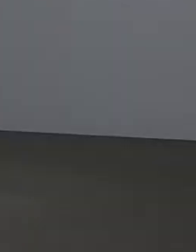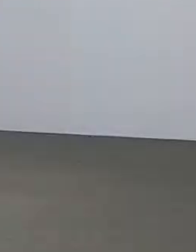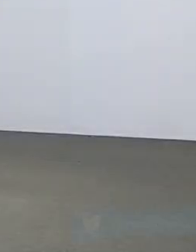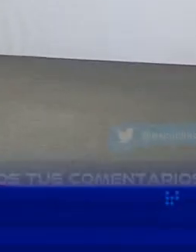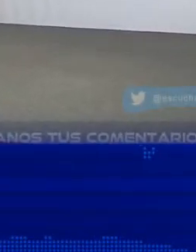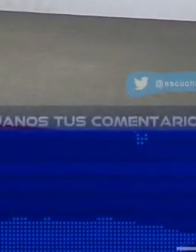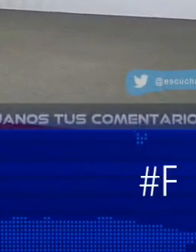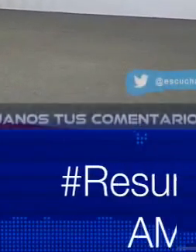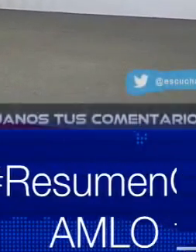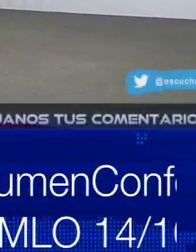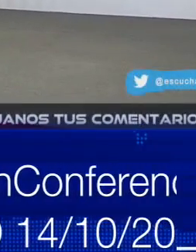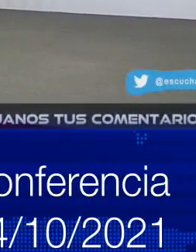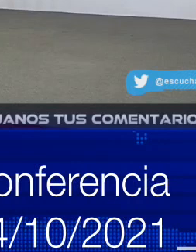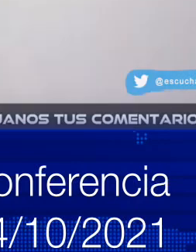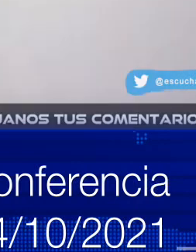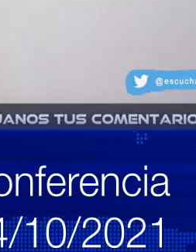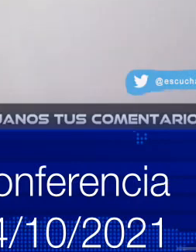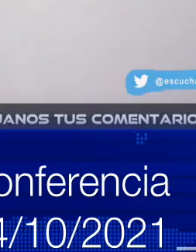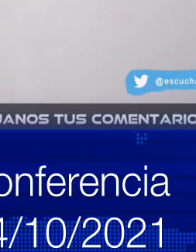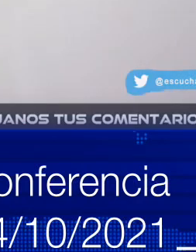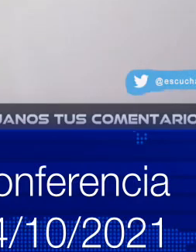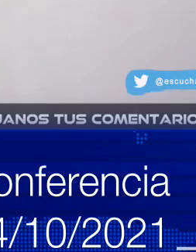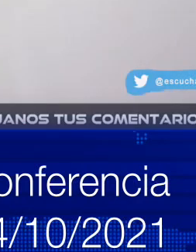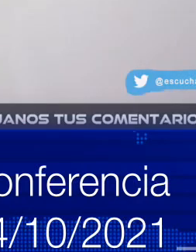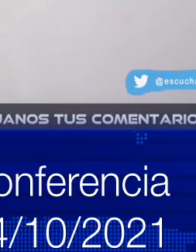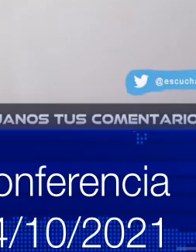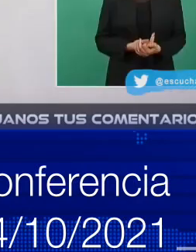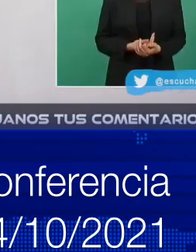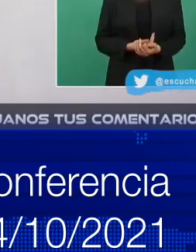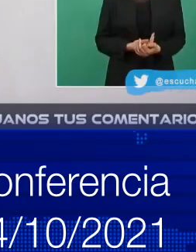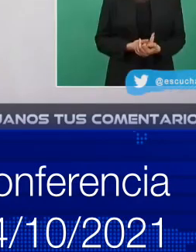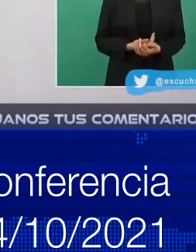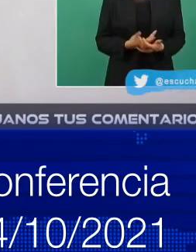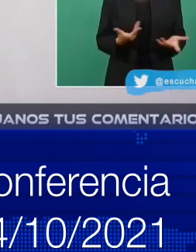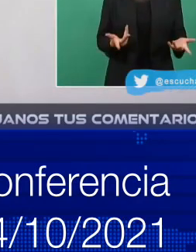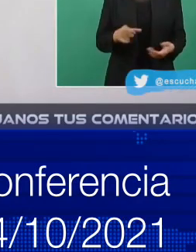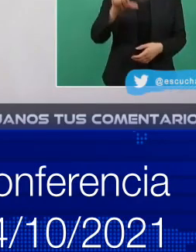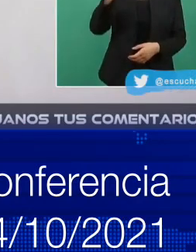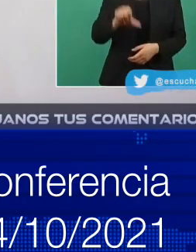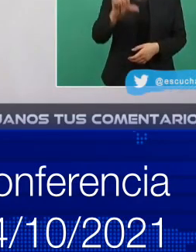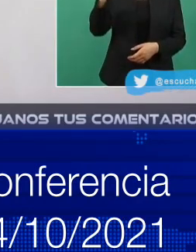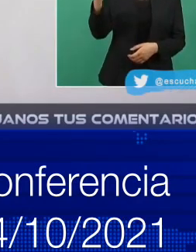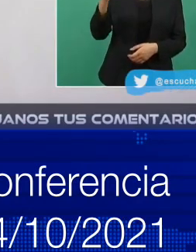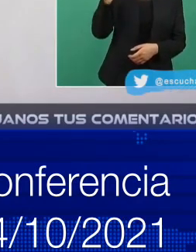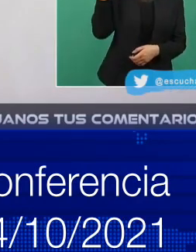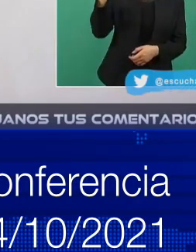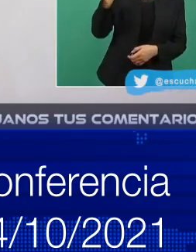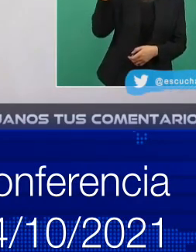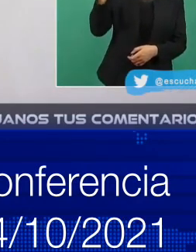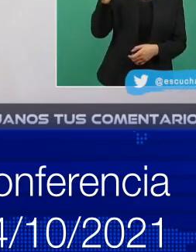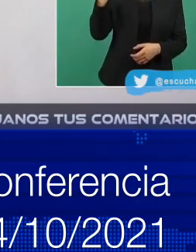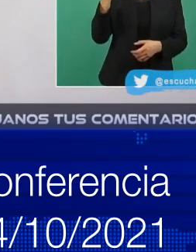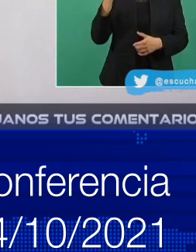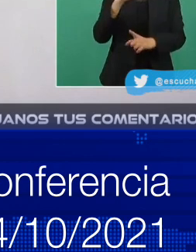Bueno, vamos a dedicar esta conferencia a